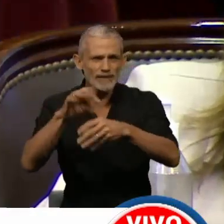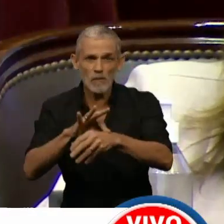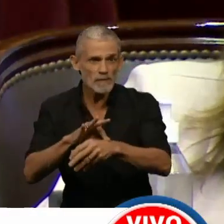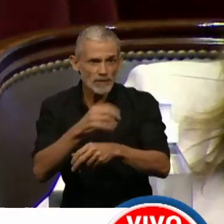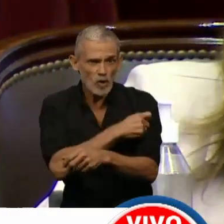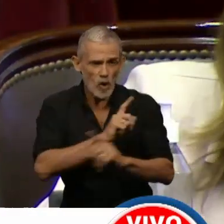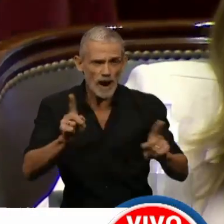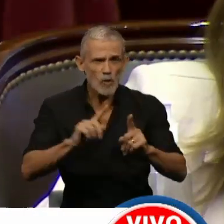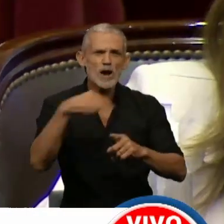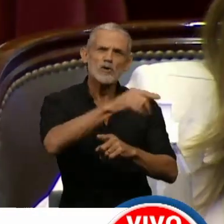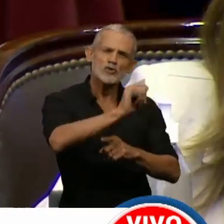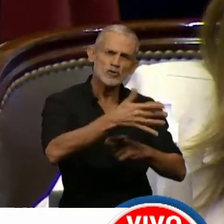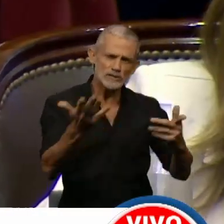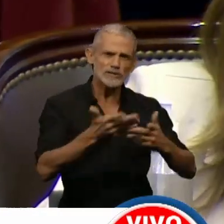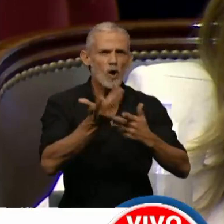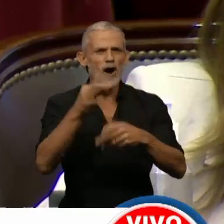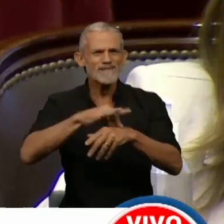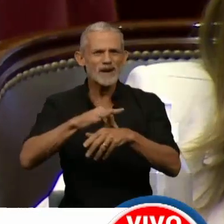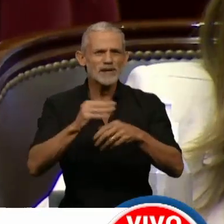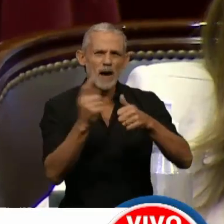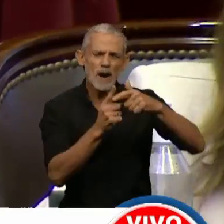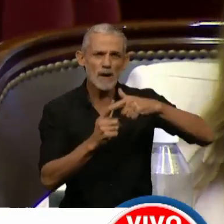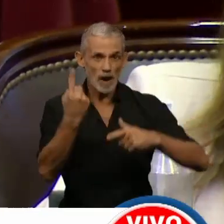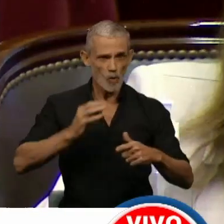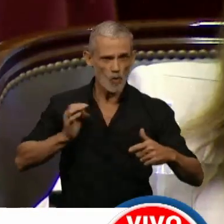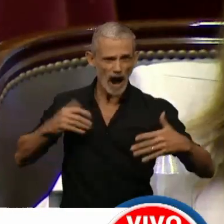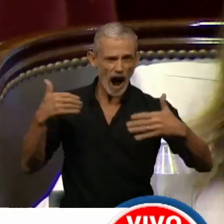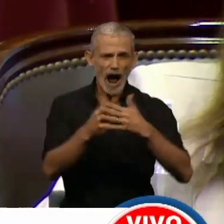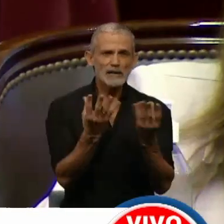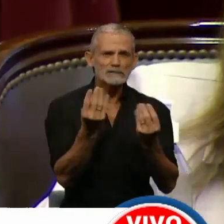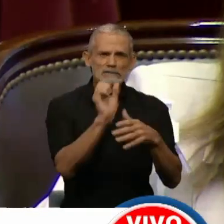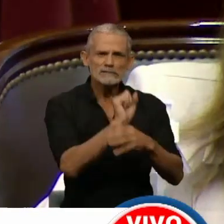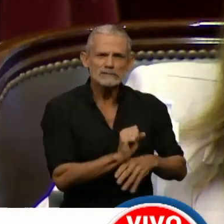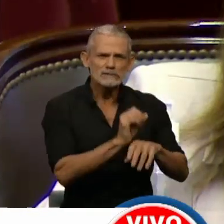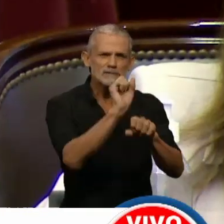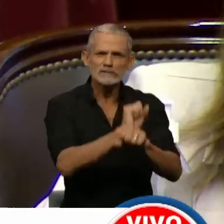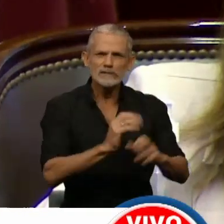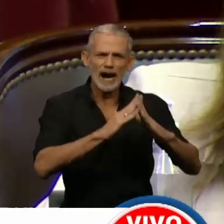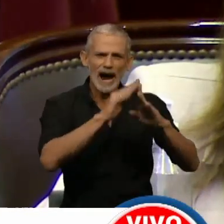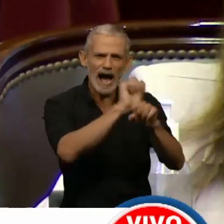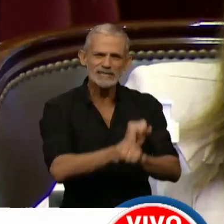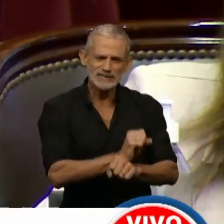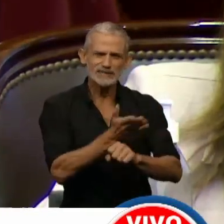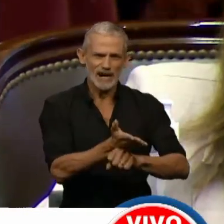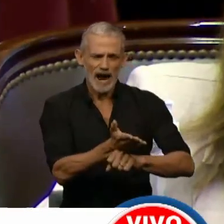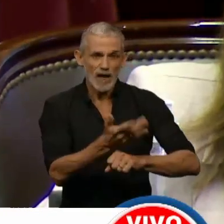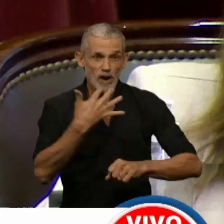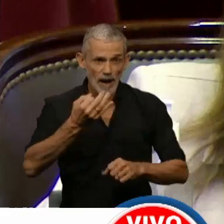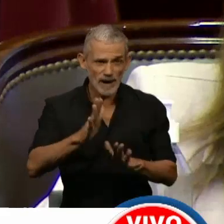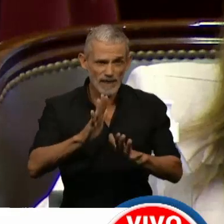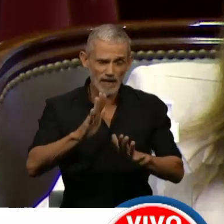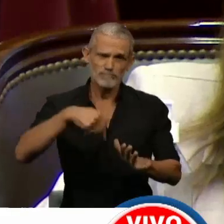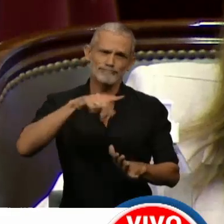las personas que tienen comorbilidades, que están hace más de un año con miedo y encerrados en sus casas. La verdad